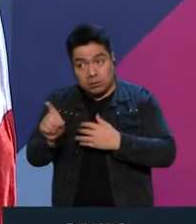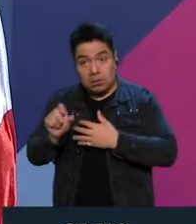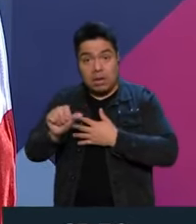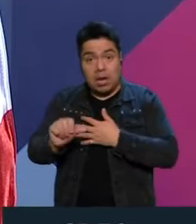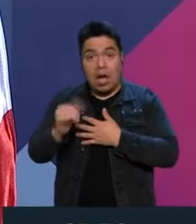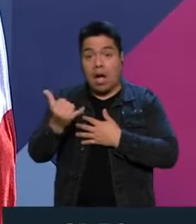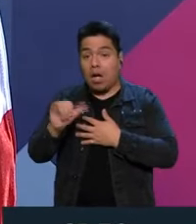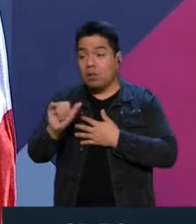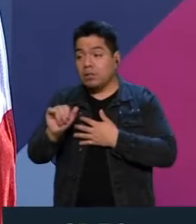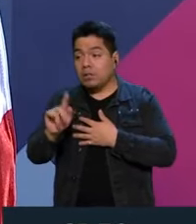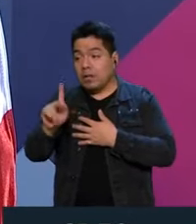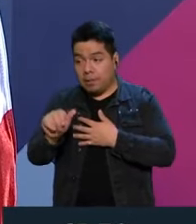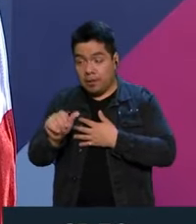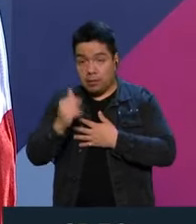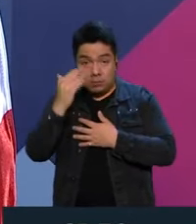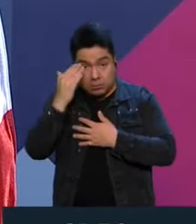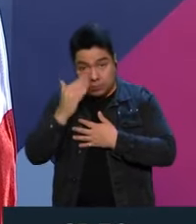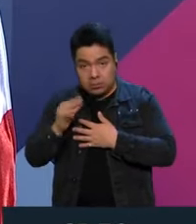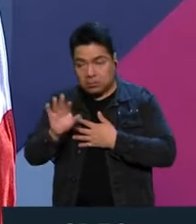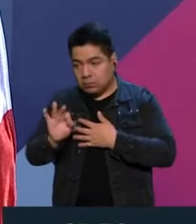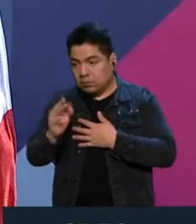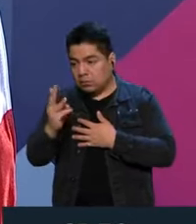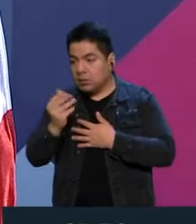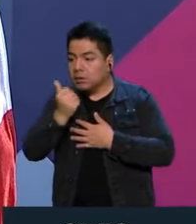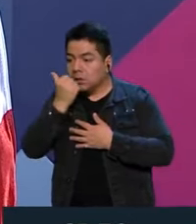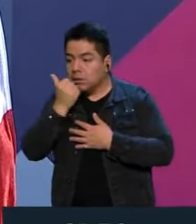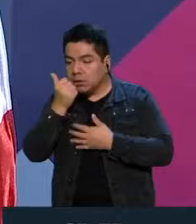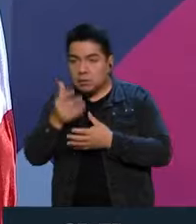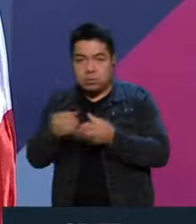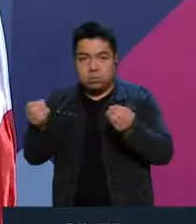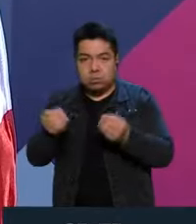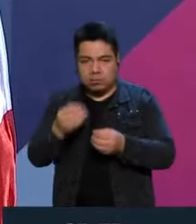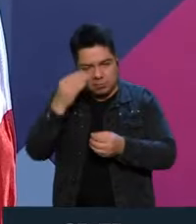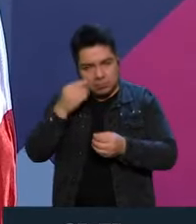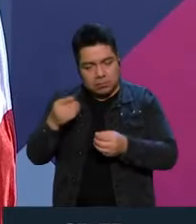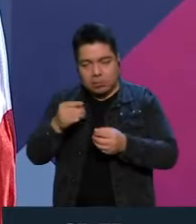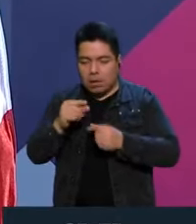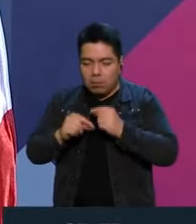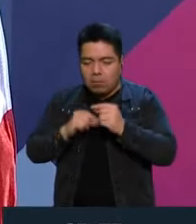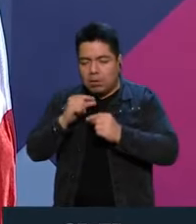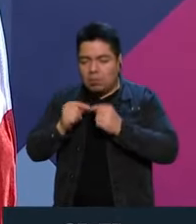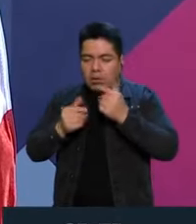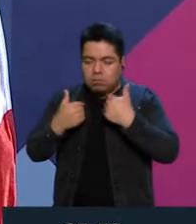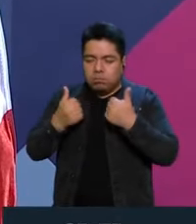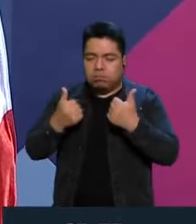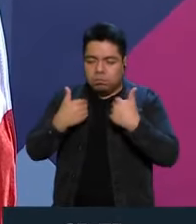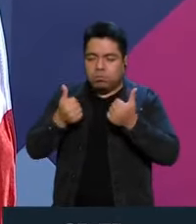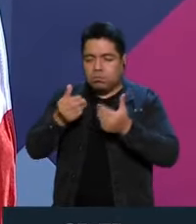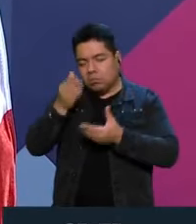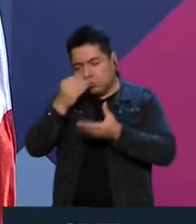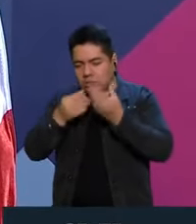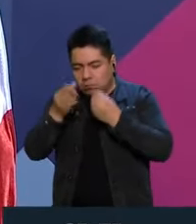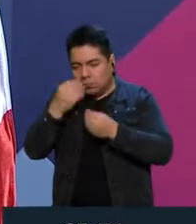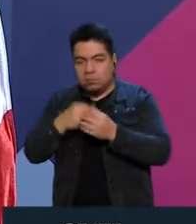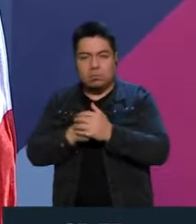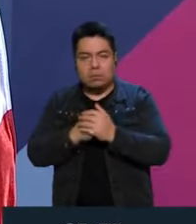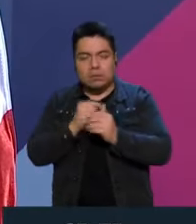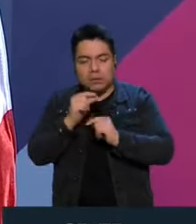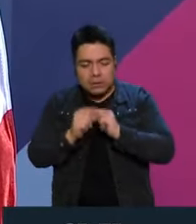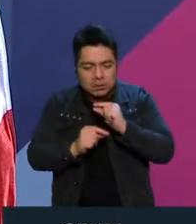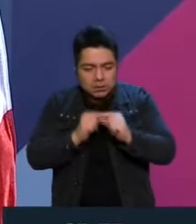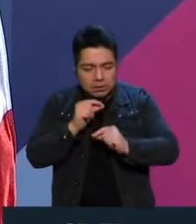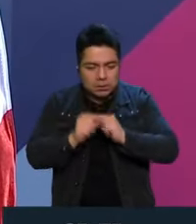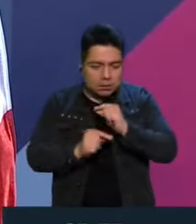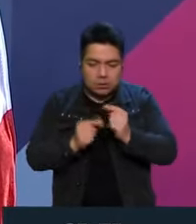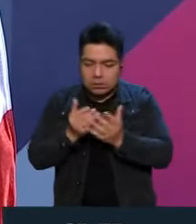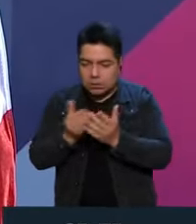caso de Ayotzinapa, de los 43 desaparecidos, y que nos ayudan a intentar limpiar